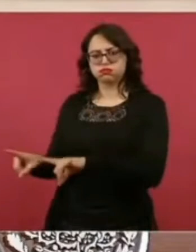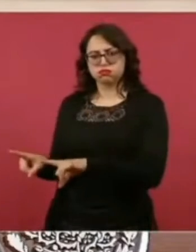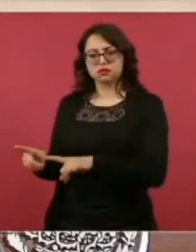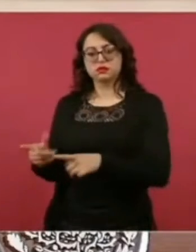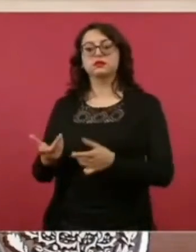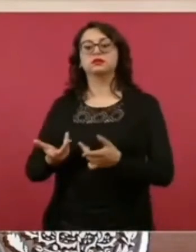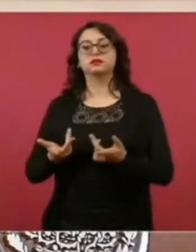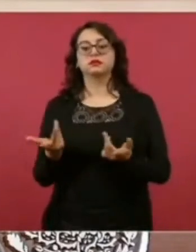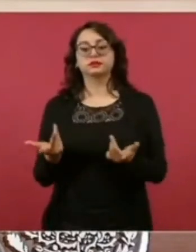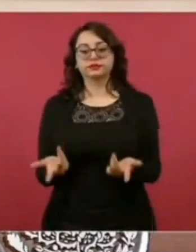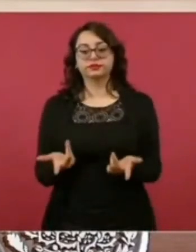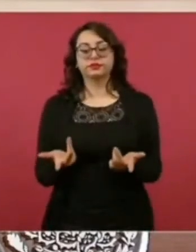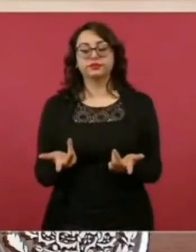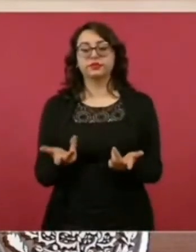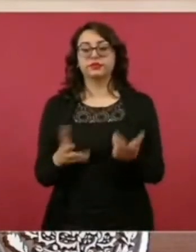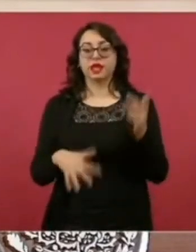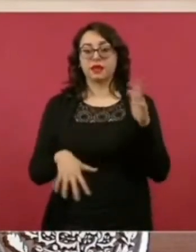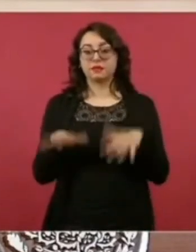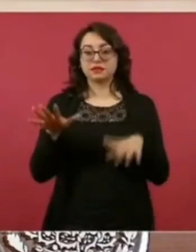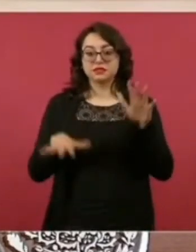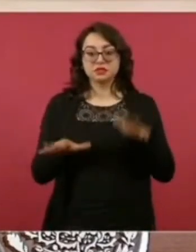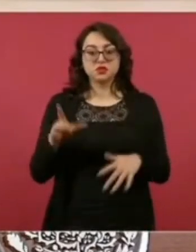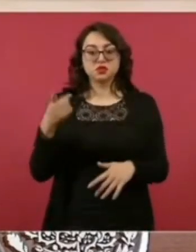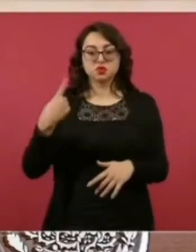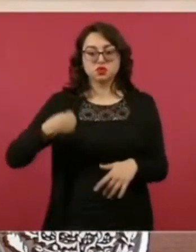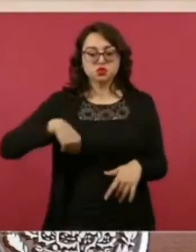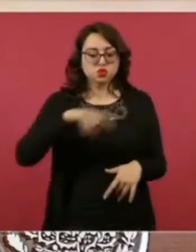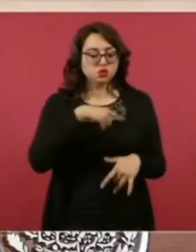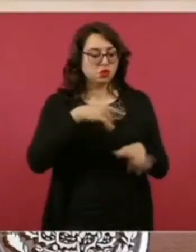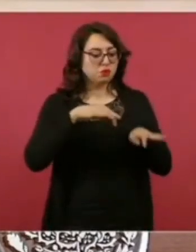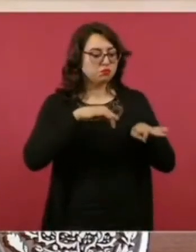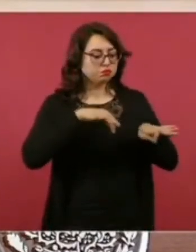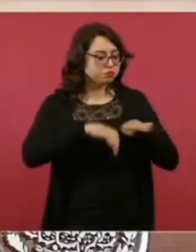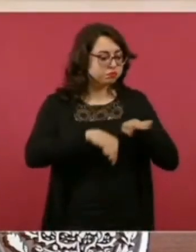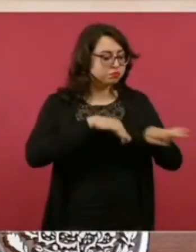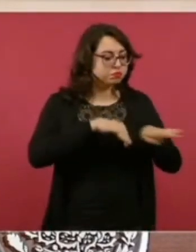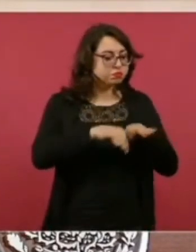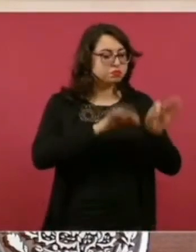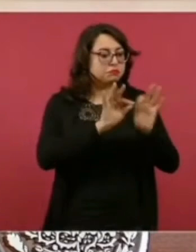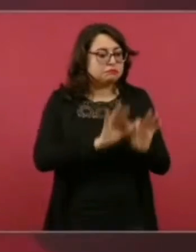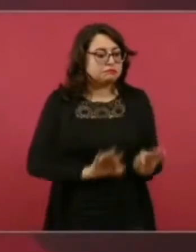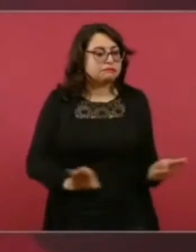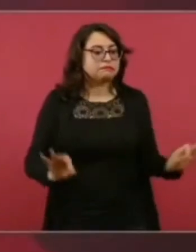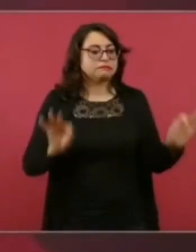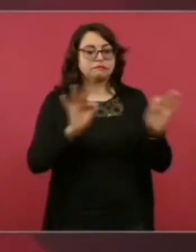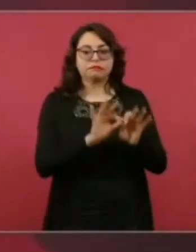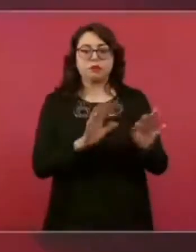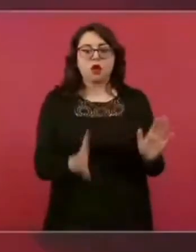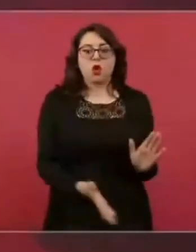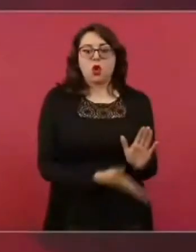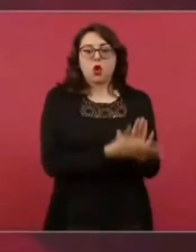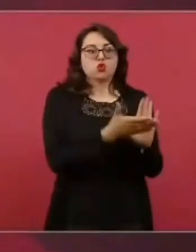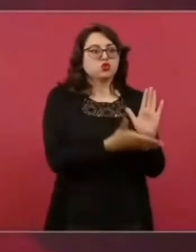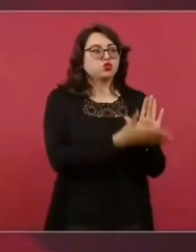conocen obras muy importantes en